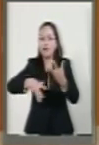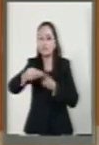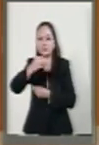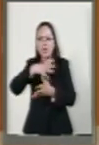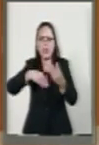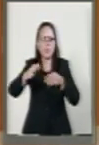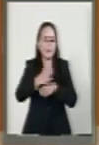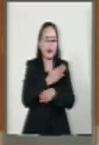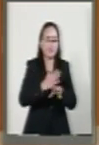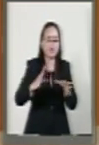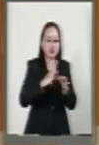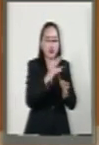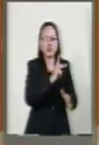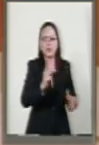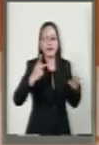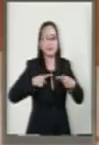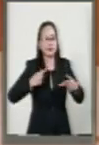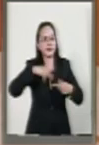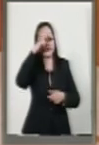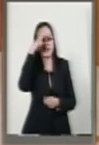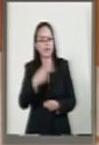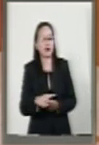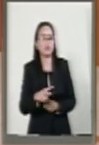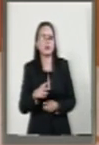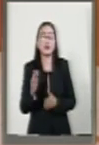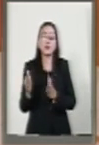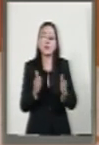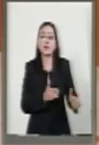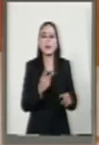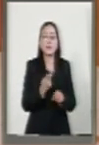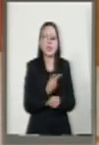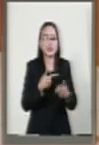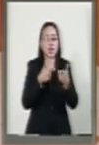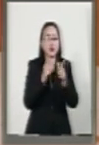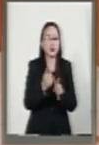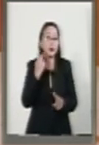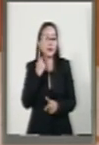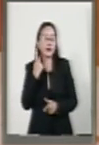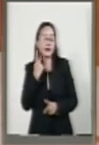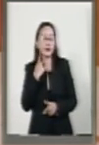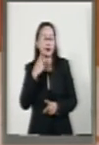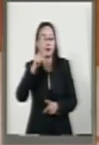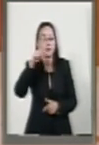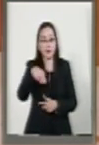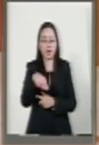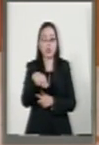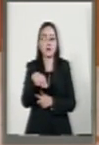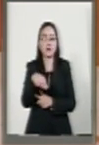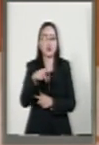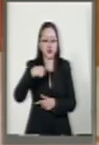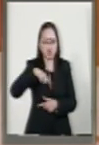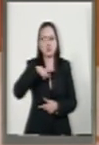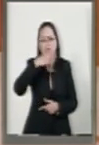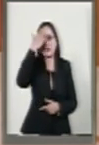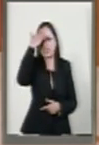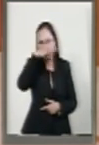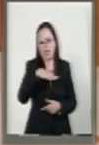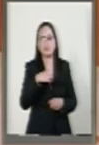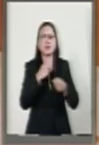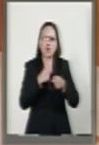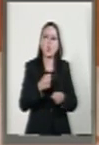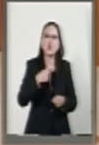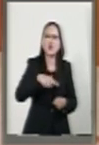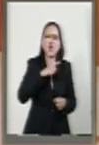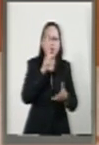beneficios. a todos los ciudadanos. Consecuencia, los senadores de Acción Nacional estamos conscientes de que toda ley,